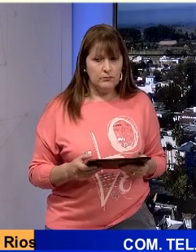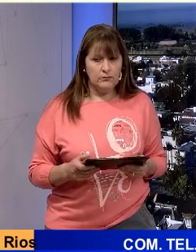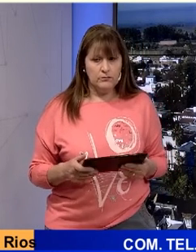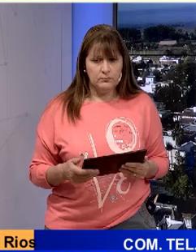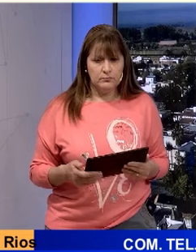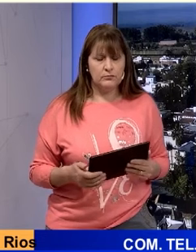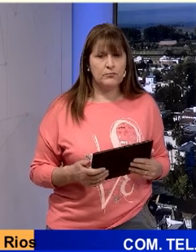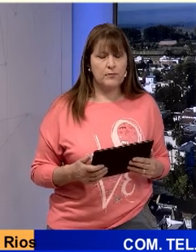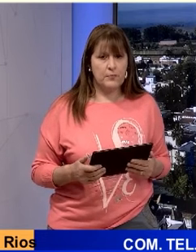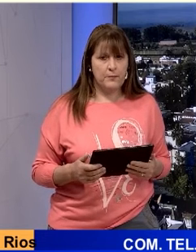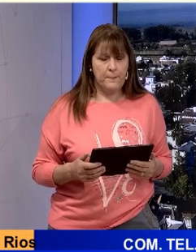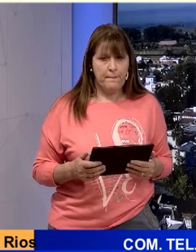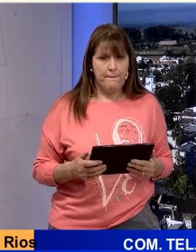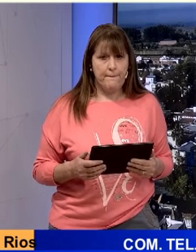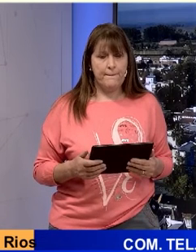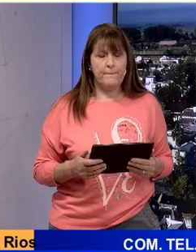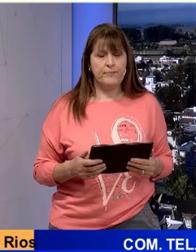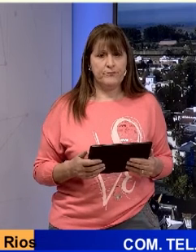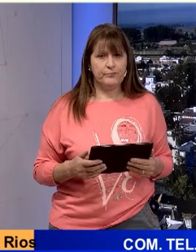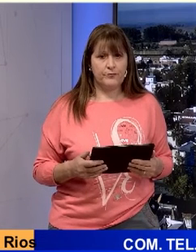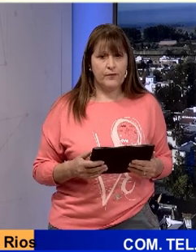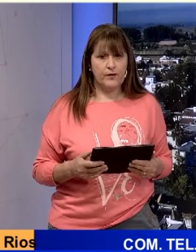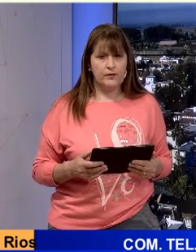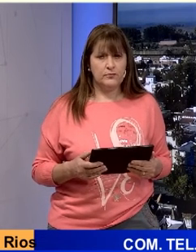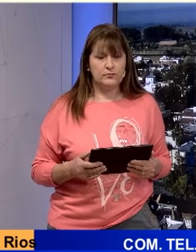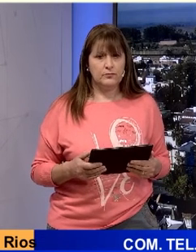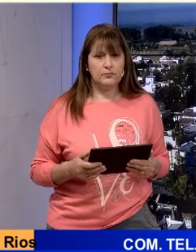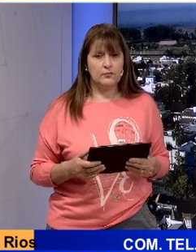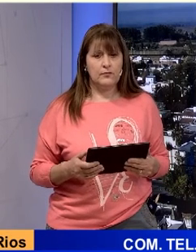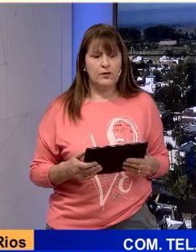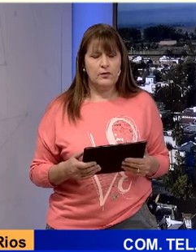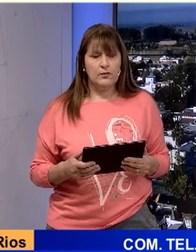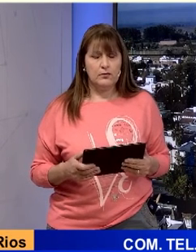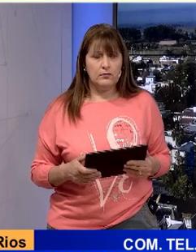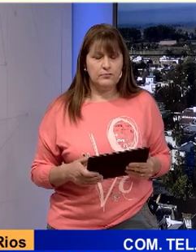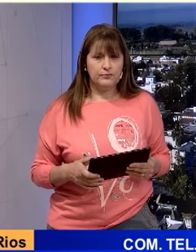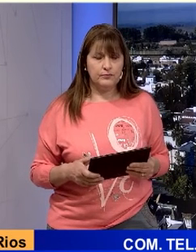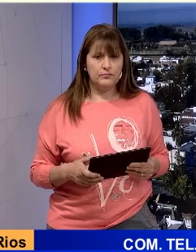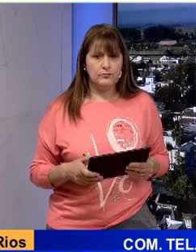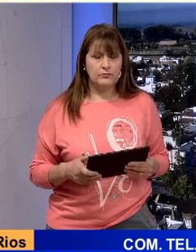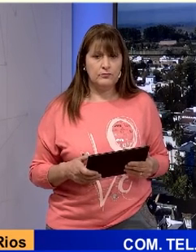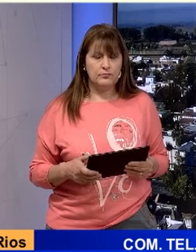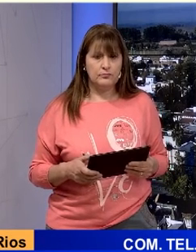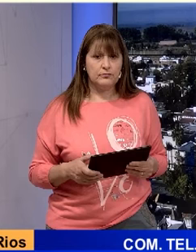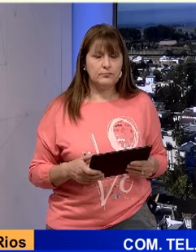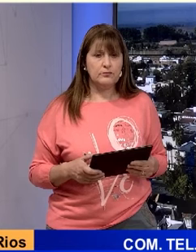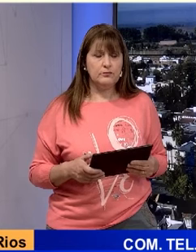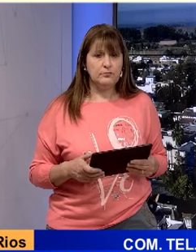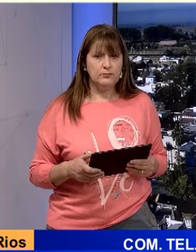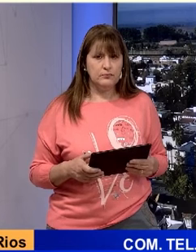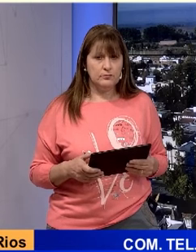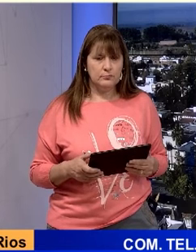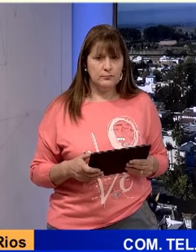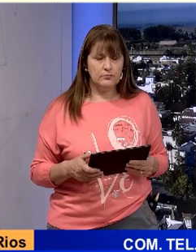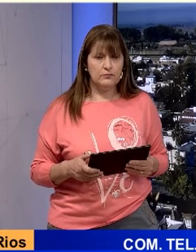anteriores. bueno, la verdad que fuimos a pedir, no solo la seriedad, porque siempre la han